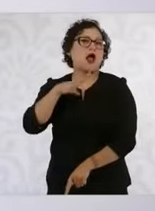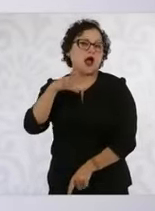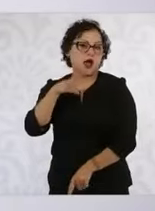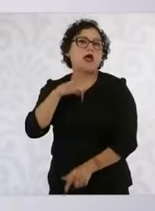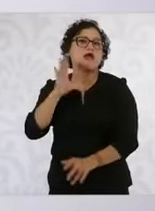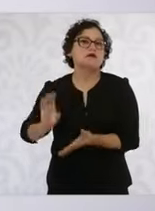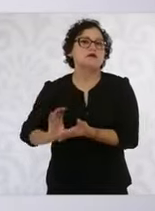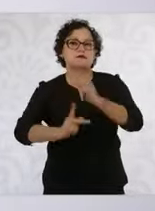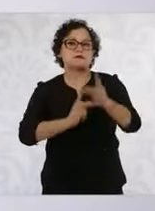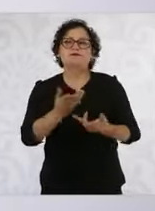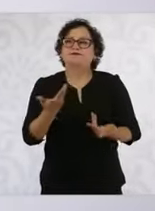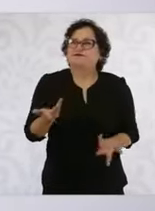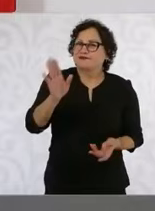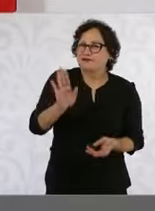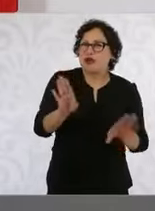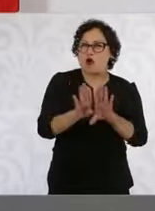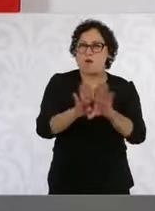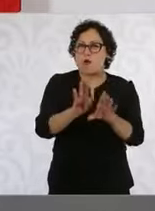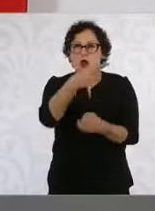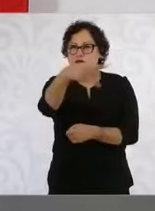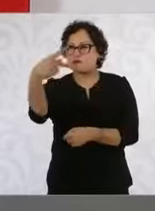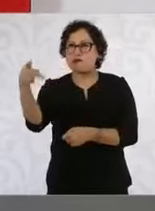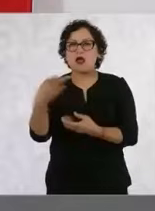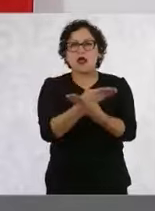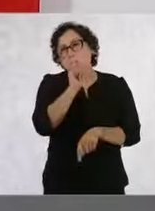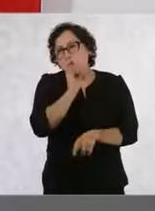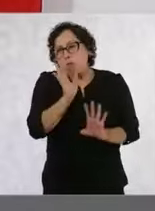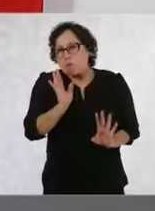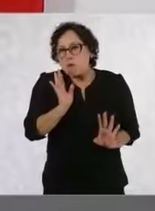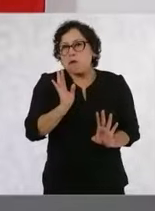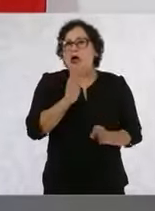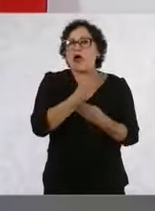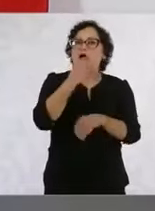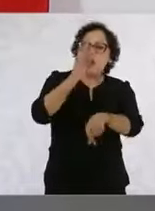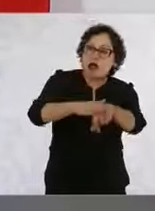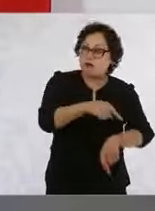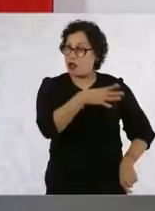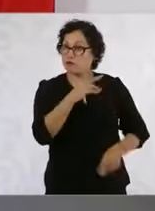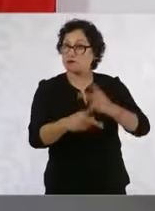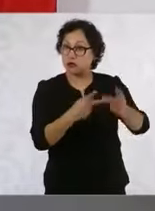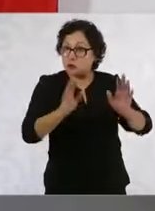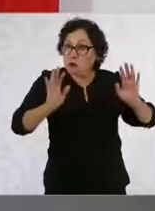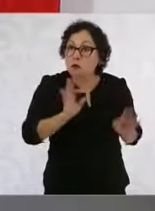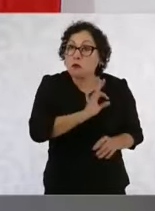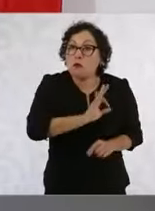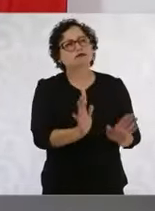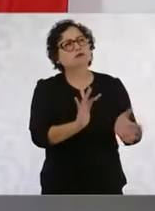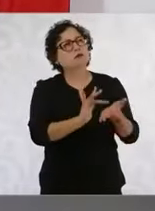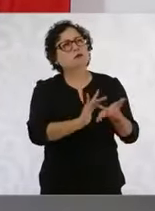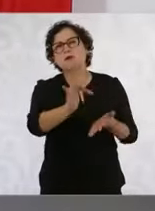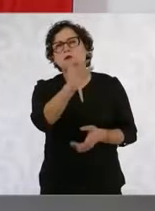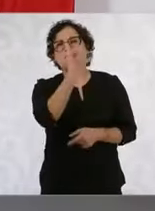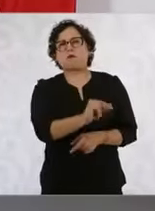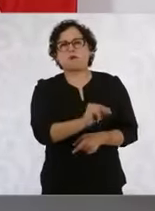Es como si uno supiera que tienes un préstamo en el banco disponible, pero no lo has utilizado porque no ha habido necesidad.